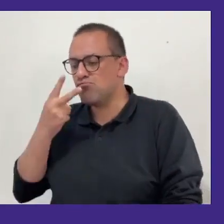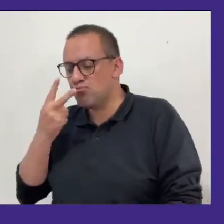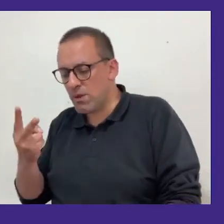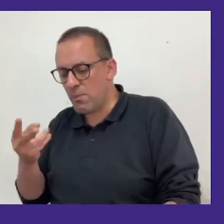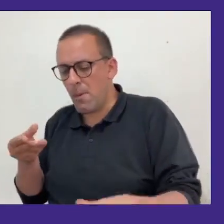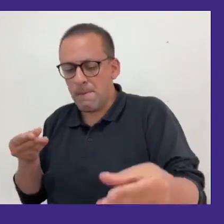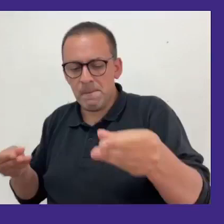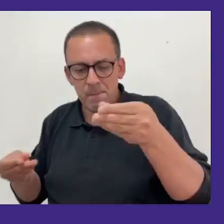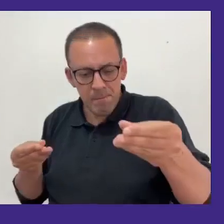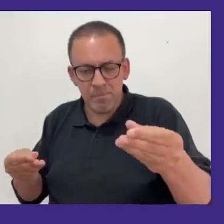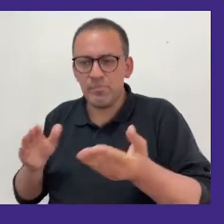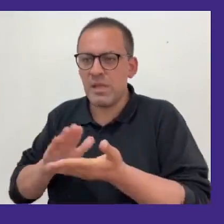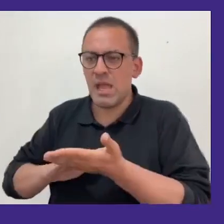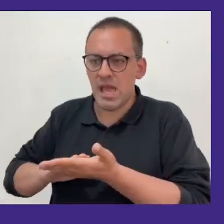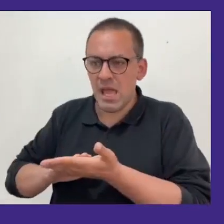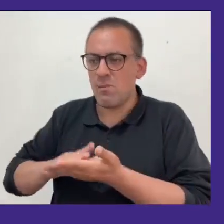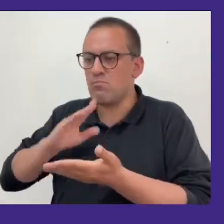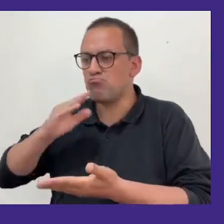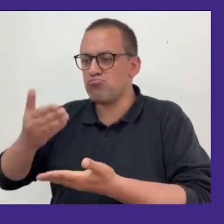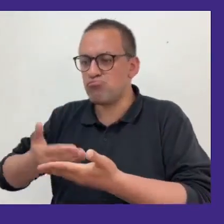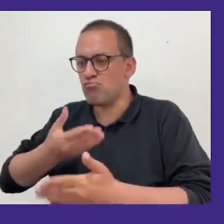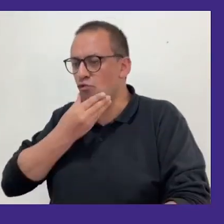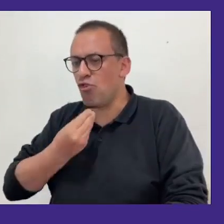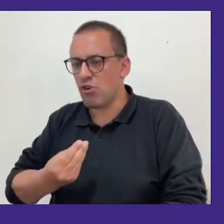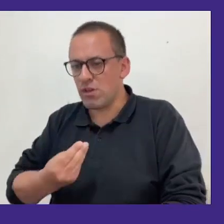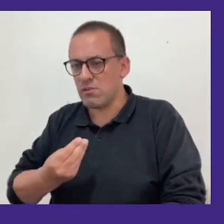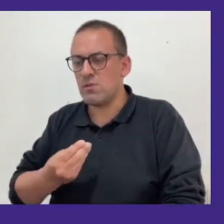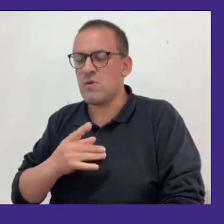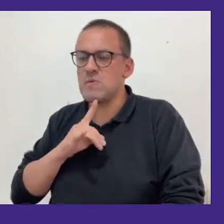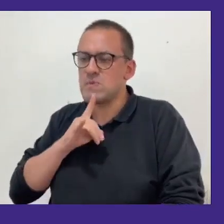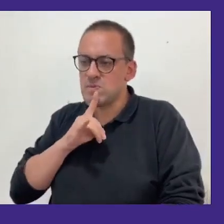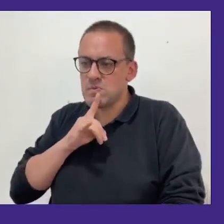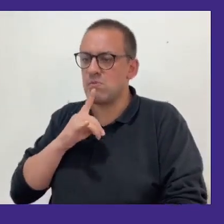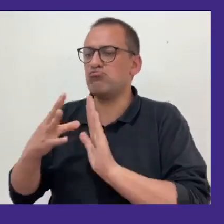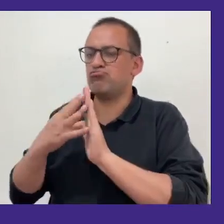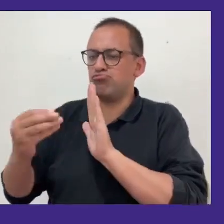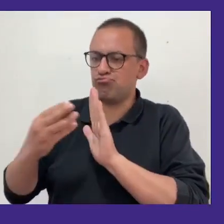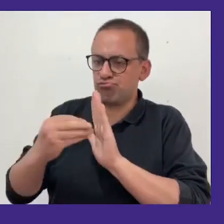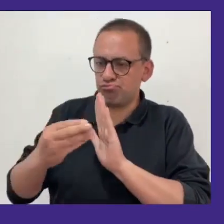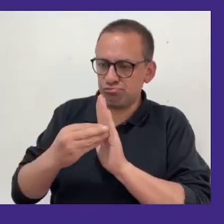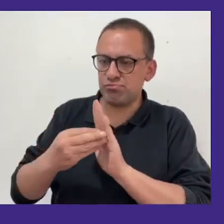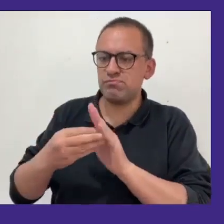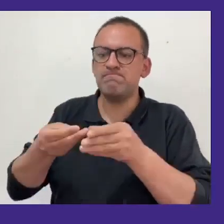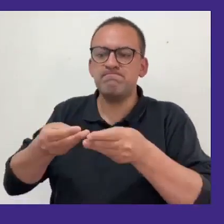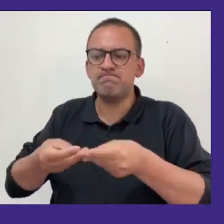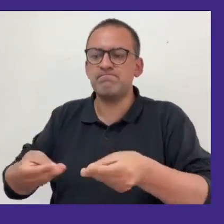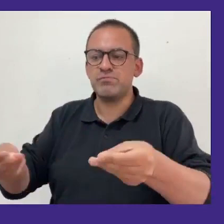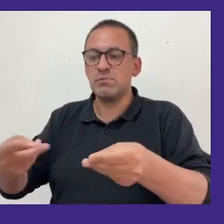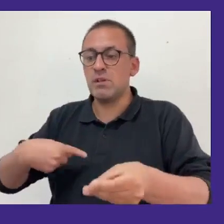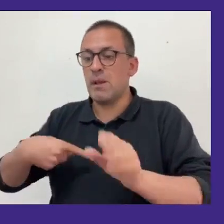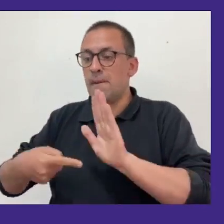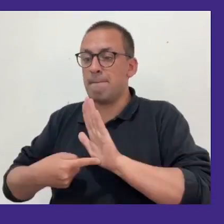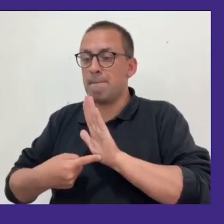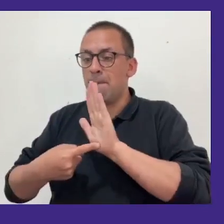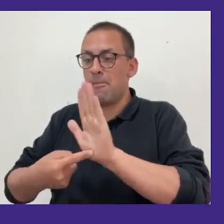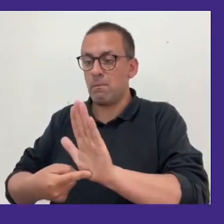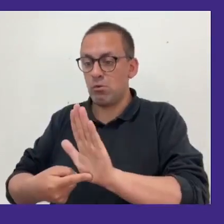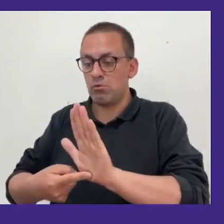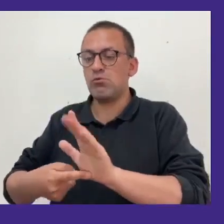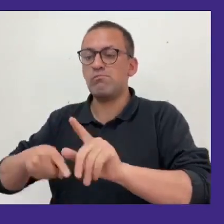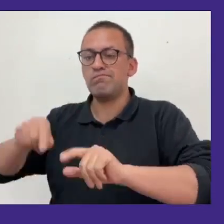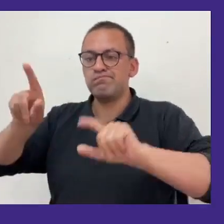el prototipo que tiene impreso muy bonito pero la idea es que se pueda replicar para que lo que ella mostró con esas